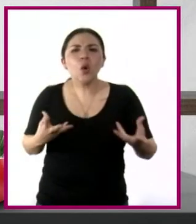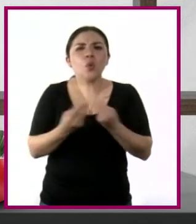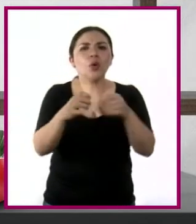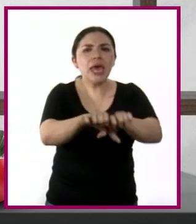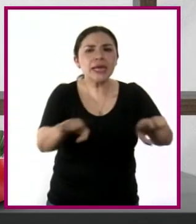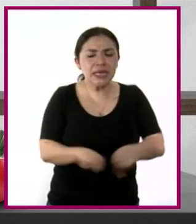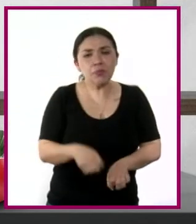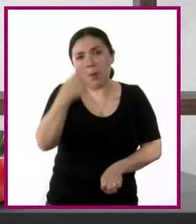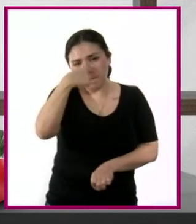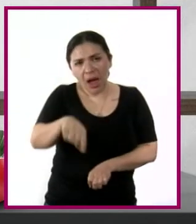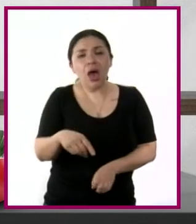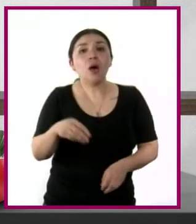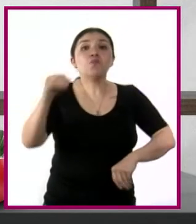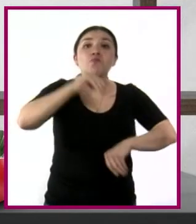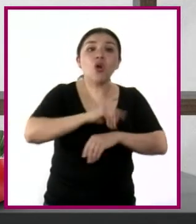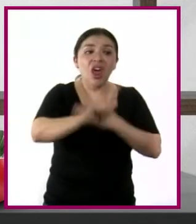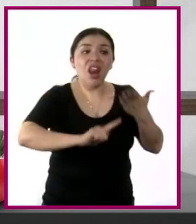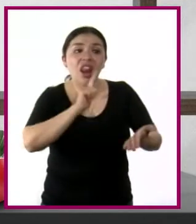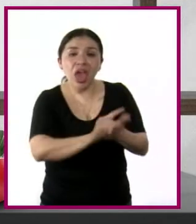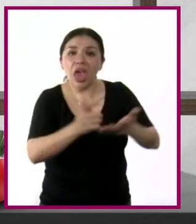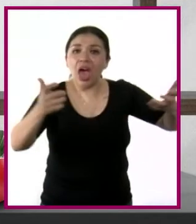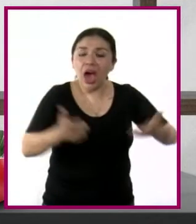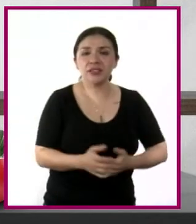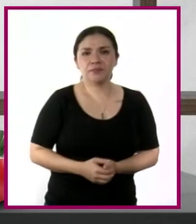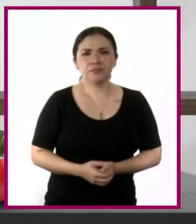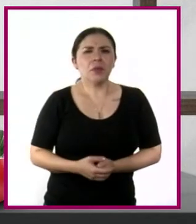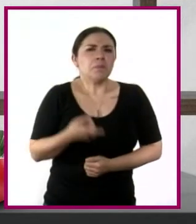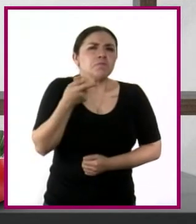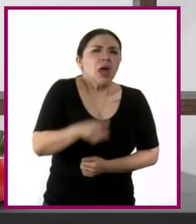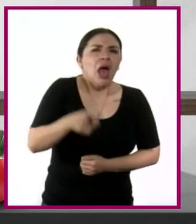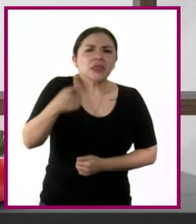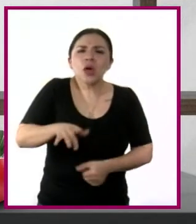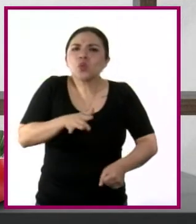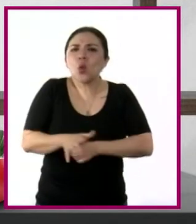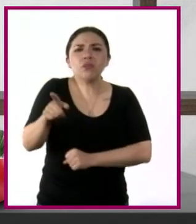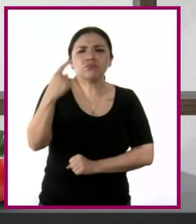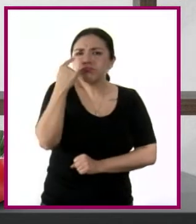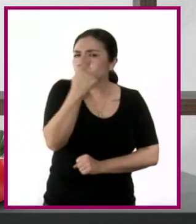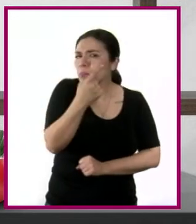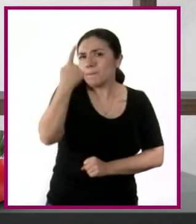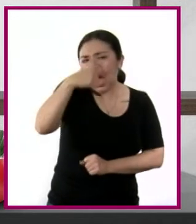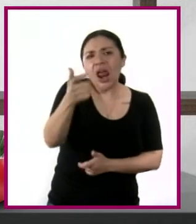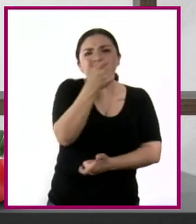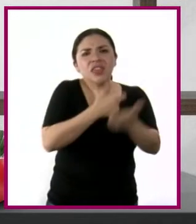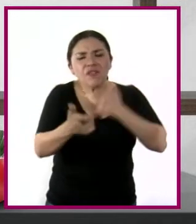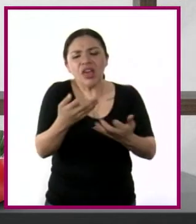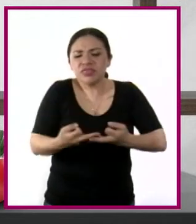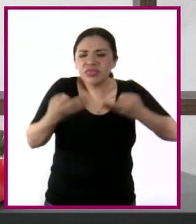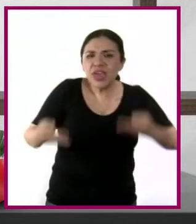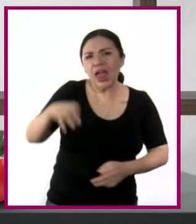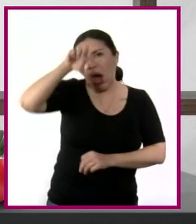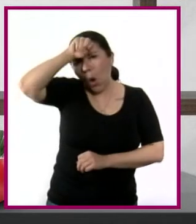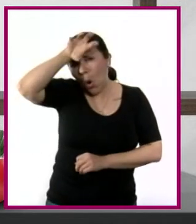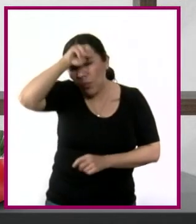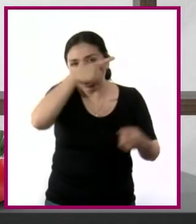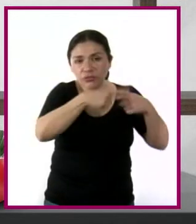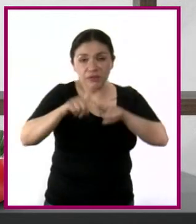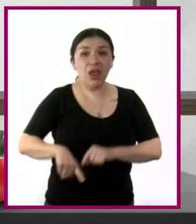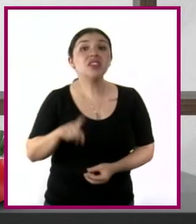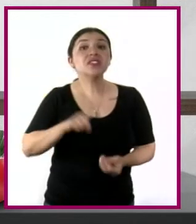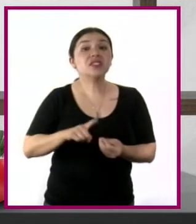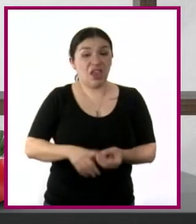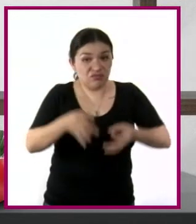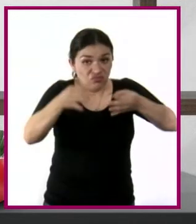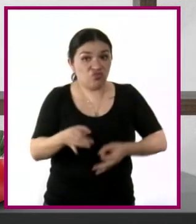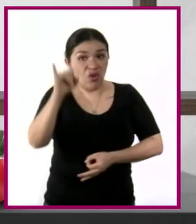iniciar y vetar medidas legislativas, dictar todo tipo de disposiciones económicas, agrarias y obreras. Lo hizo el jefe